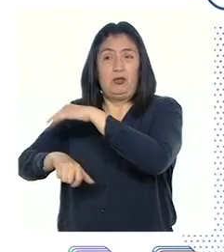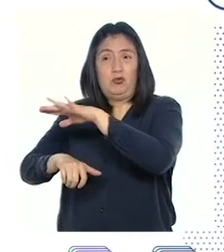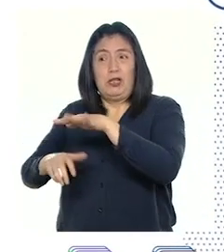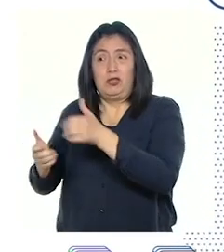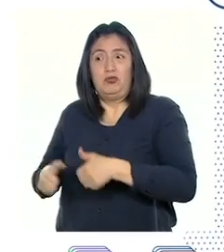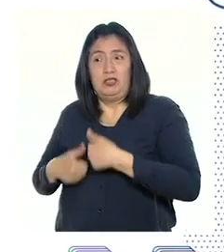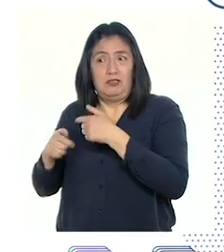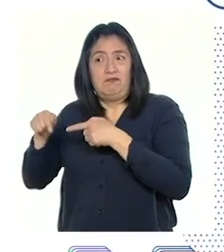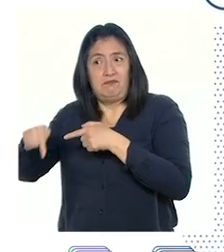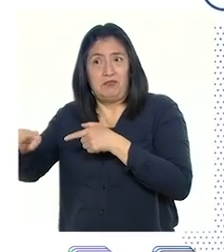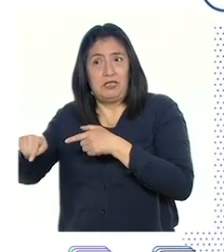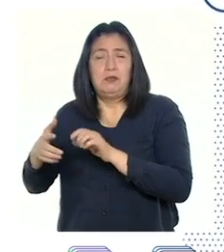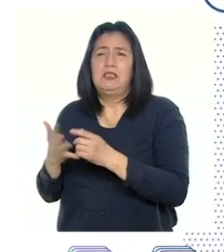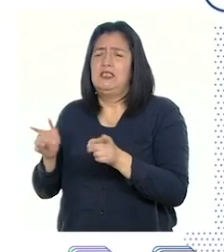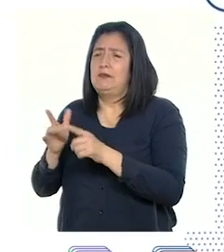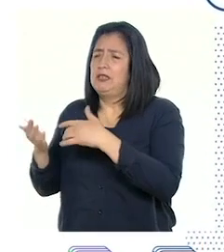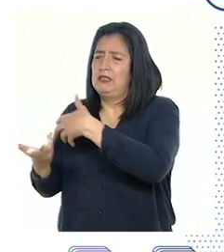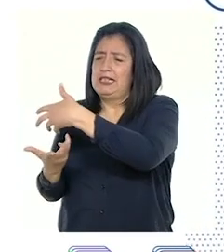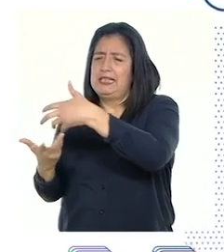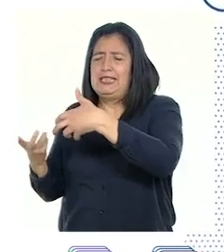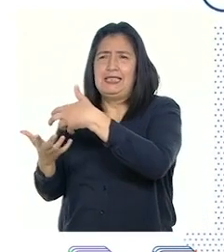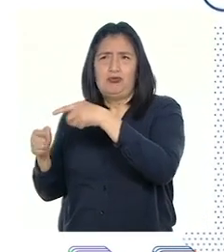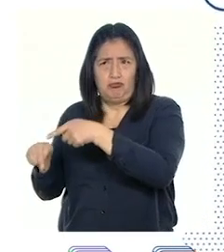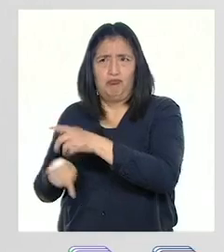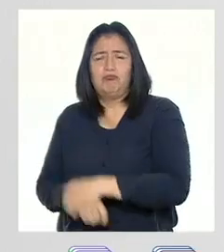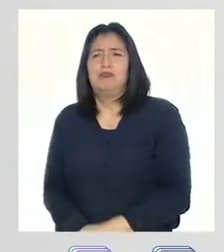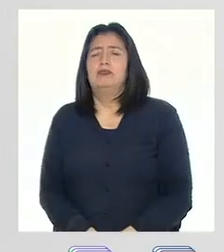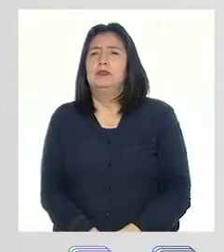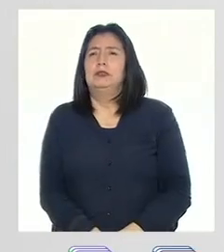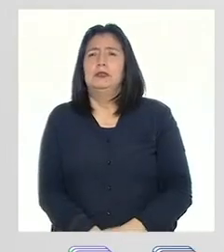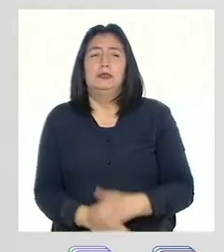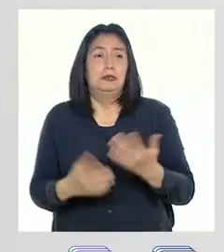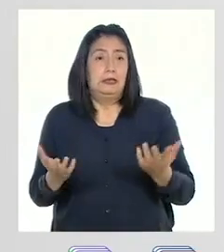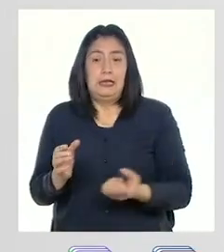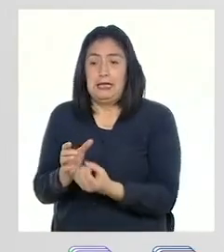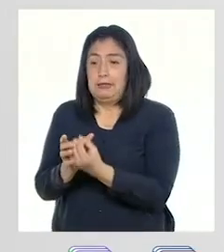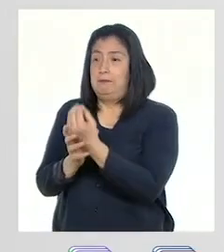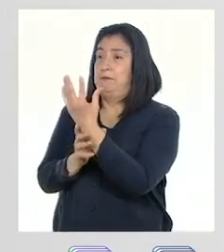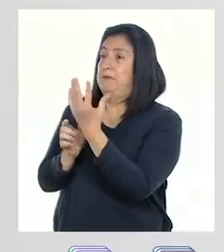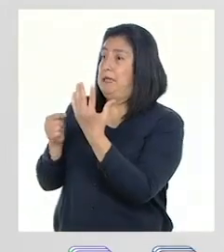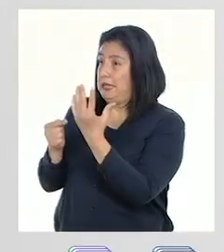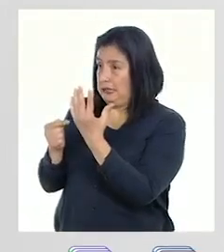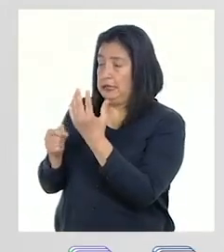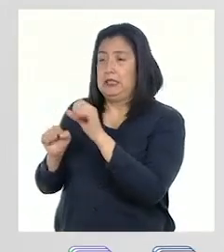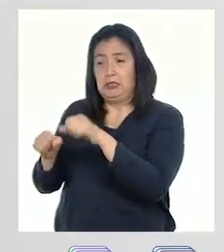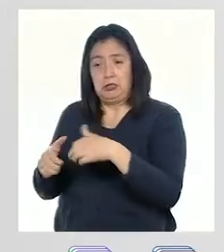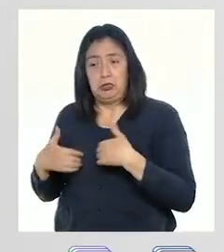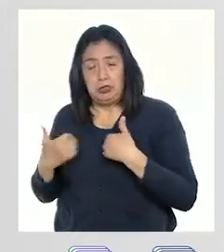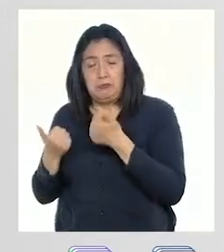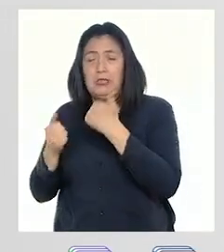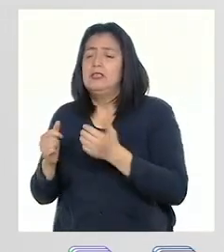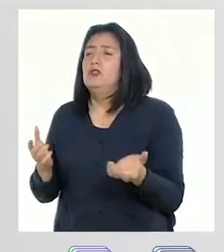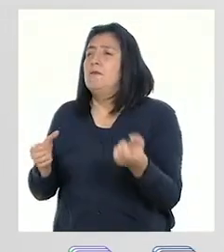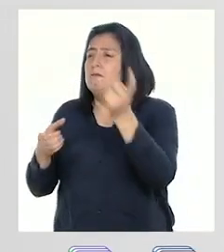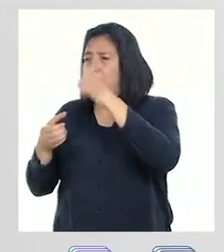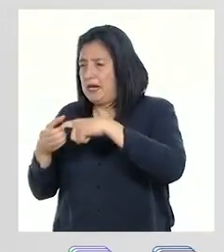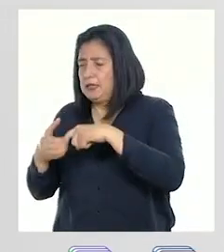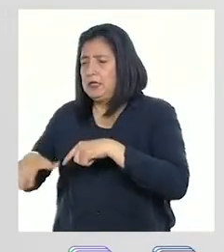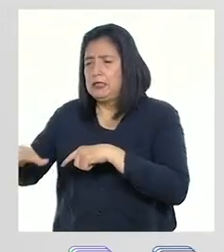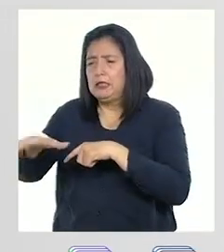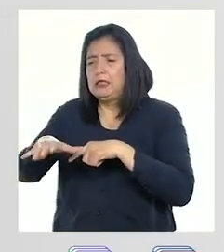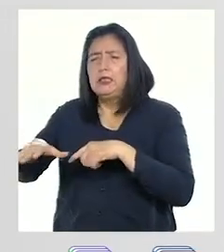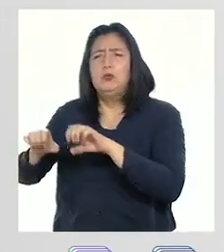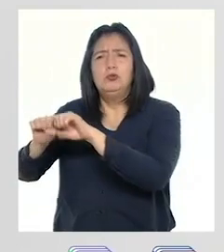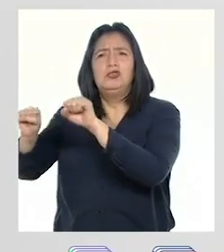donde viven, además de la relación que existen entre ellos. Las plantas como seres vivos son parte de un ecosistema